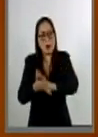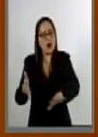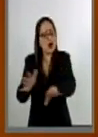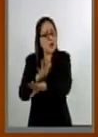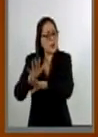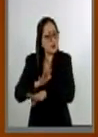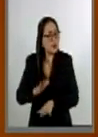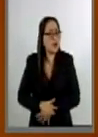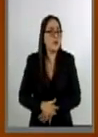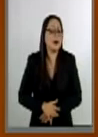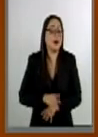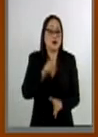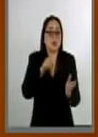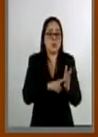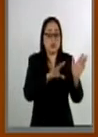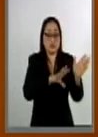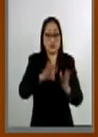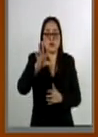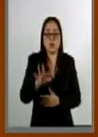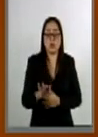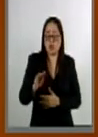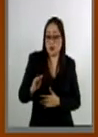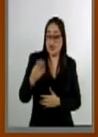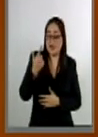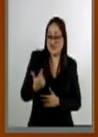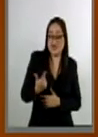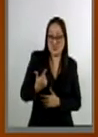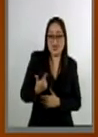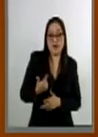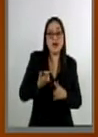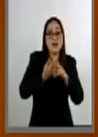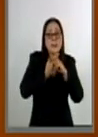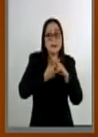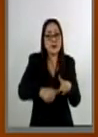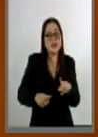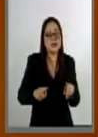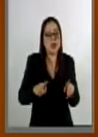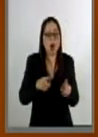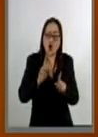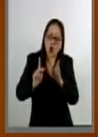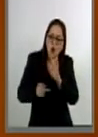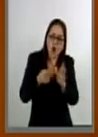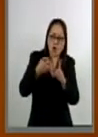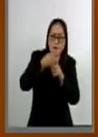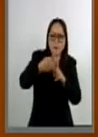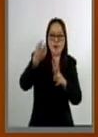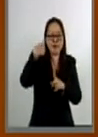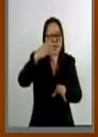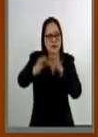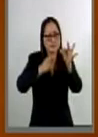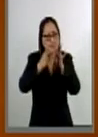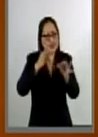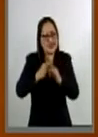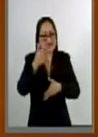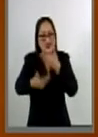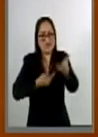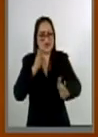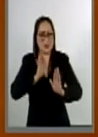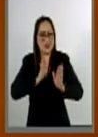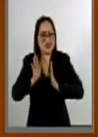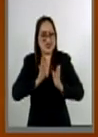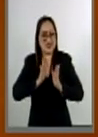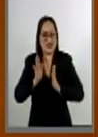Así, a partir de 1997, en que se realizó una reorientación para el cumplimiento del servicio militar,